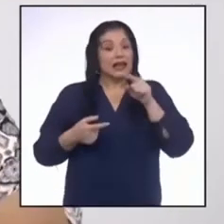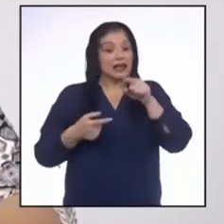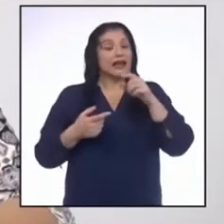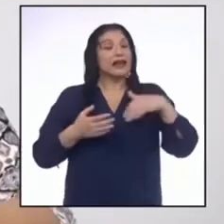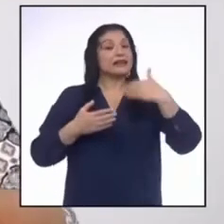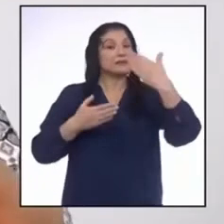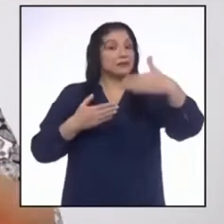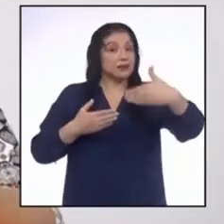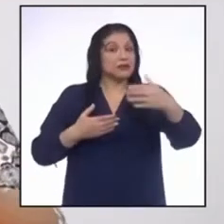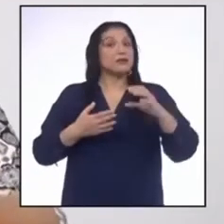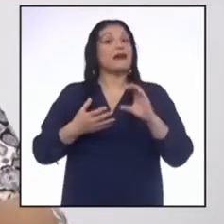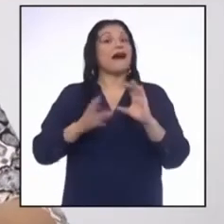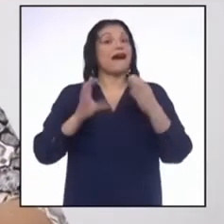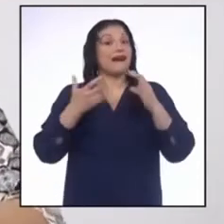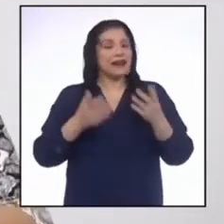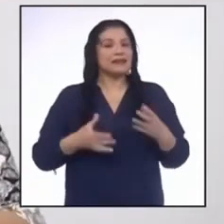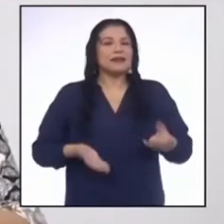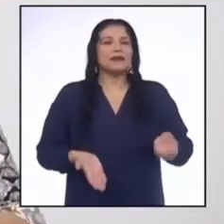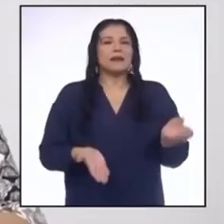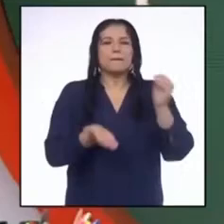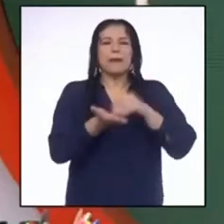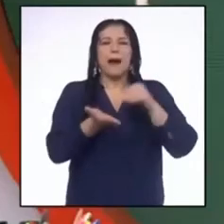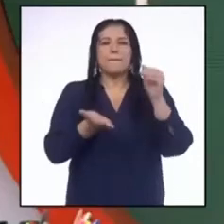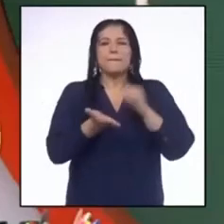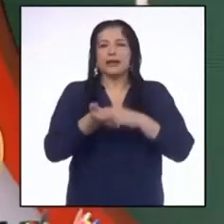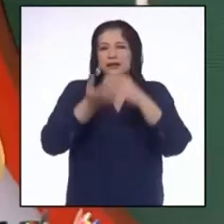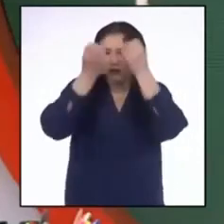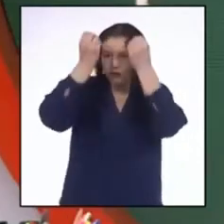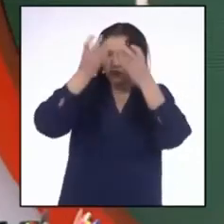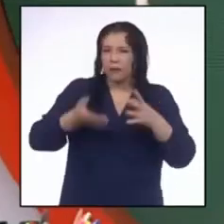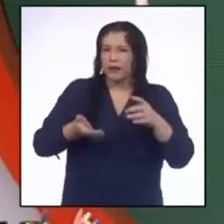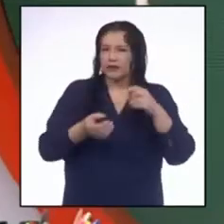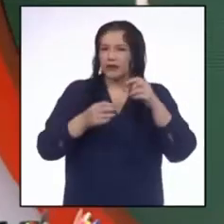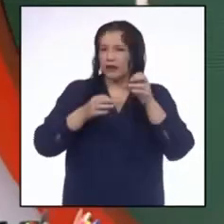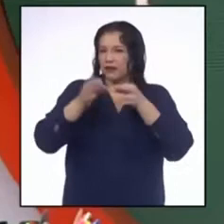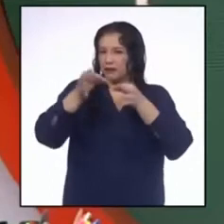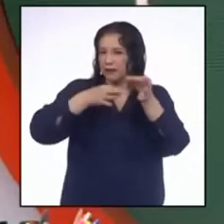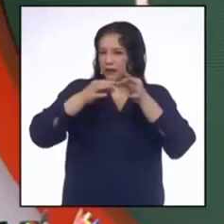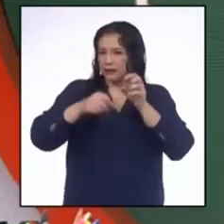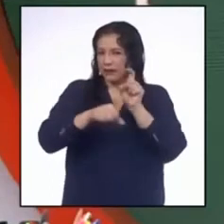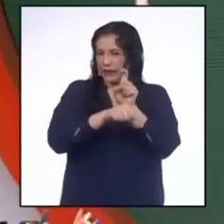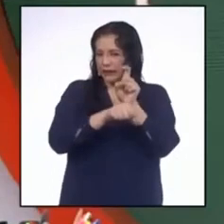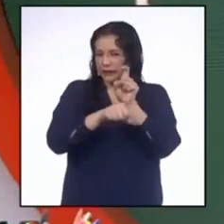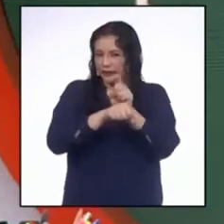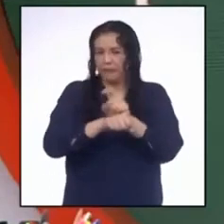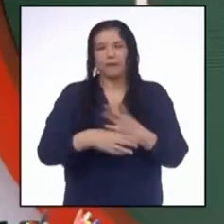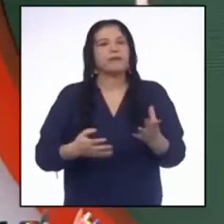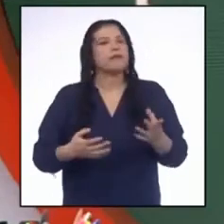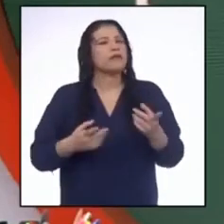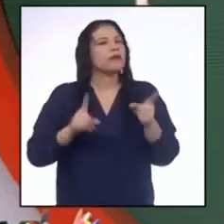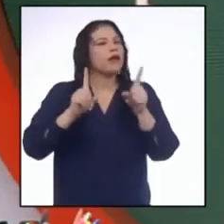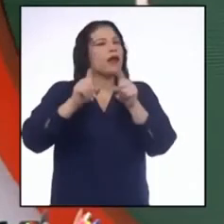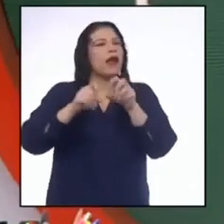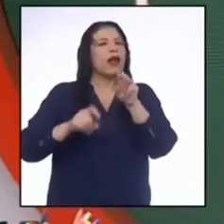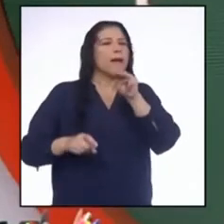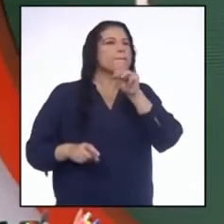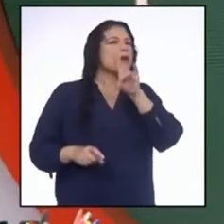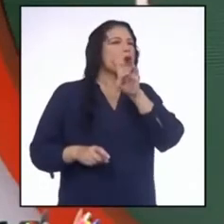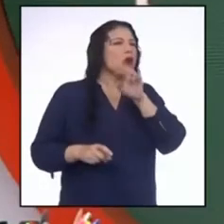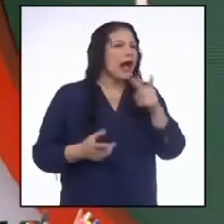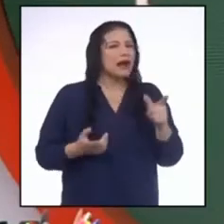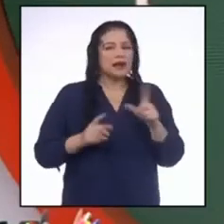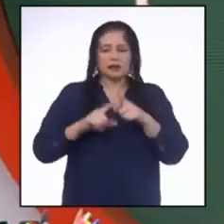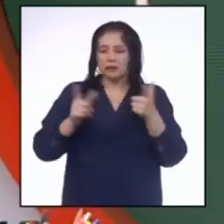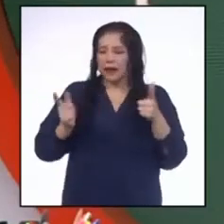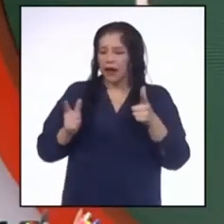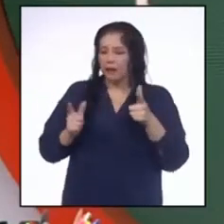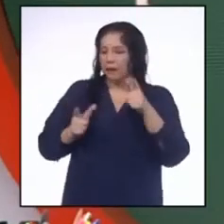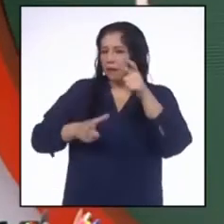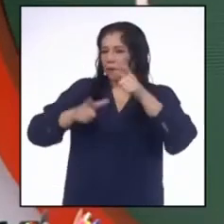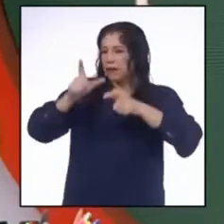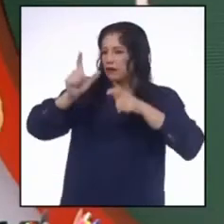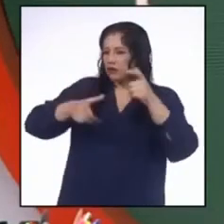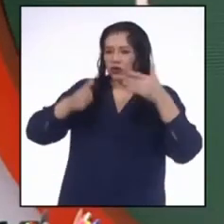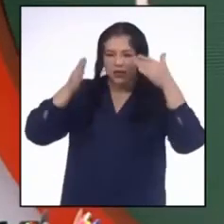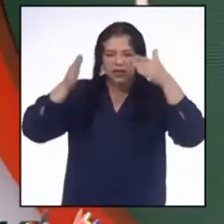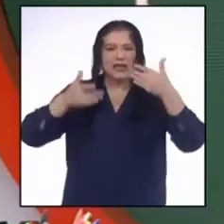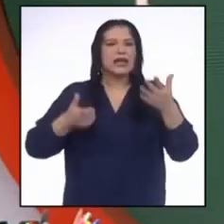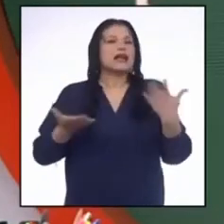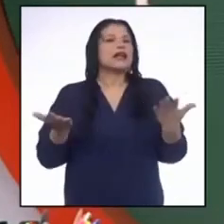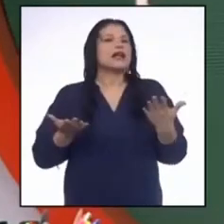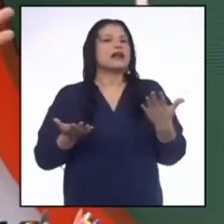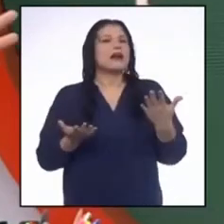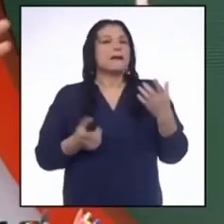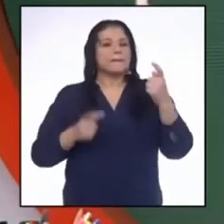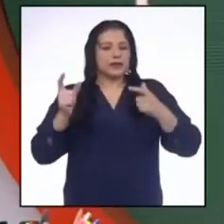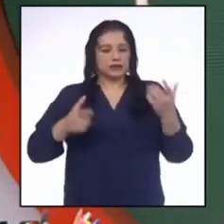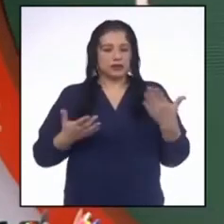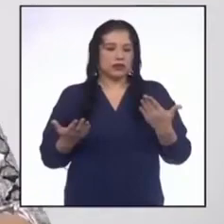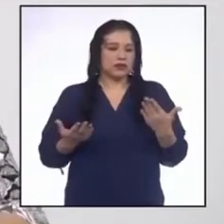ellos daremos más información. Profesora, el periódico mural es para un público local, ¿no? O sea, solo podrán verlo quienes